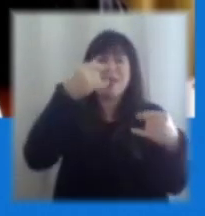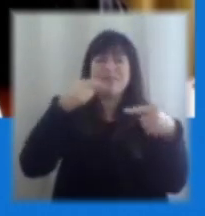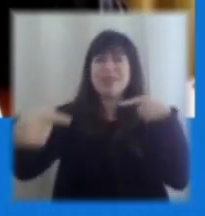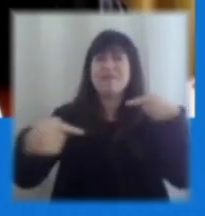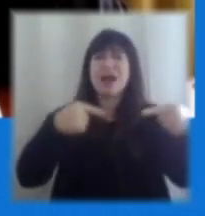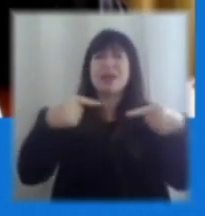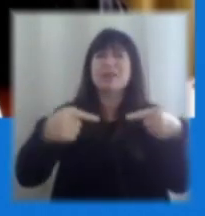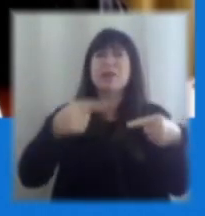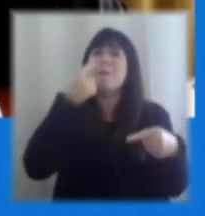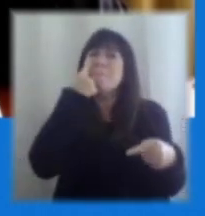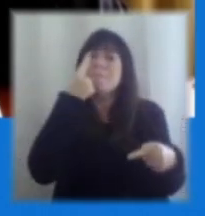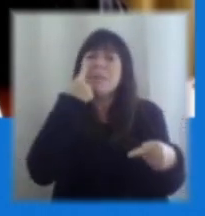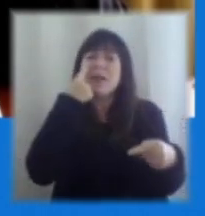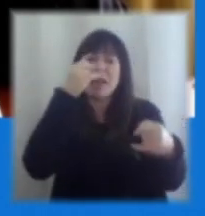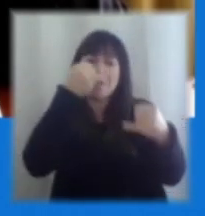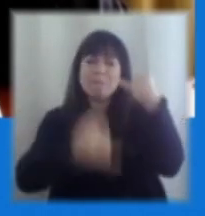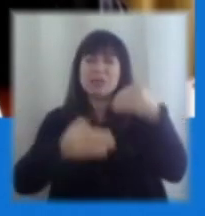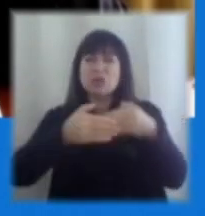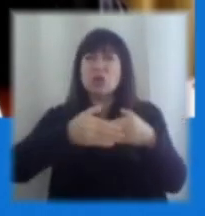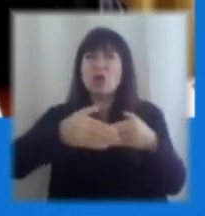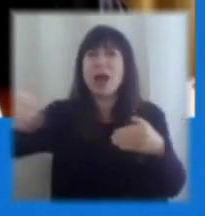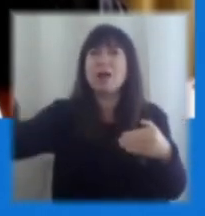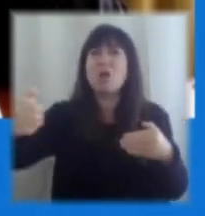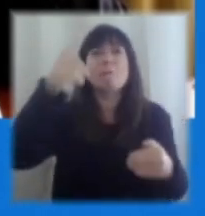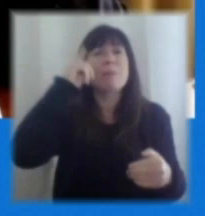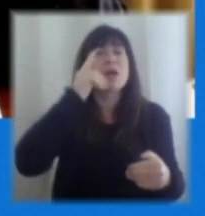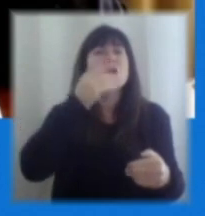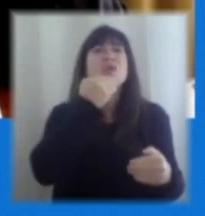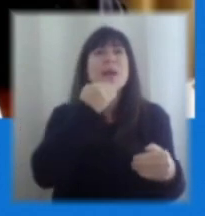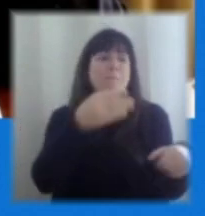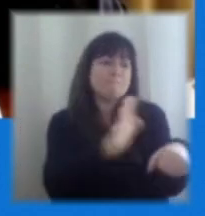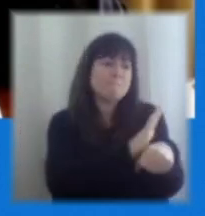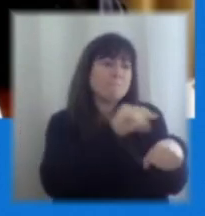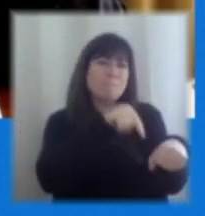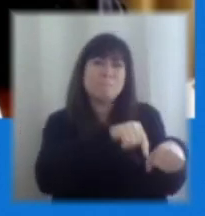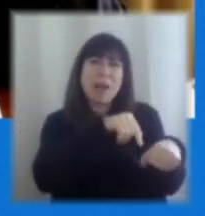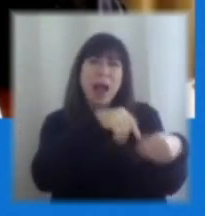otro lado, también tienen que mirar la contingencia, que es muy dura?